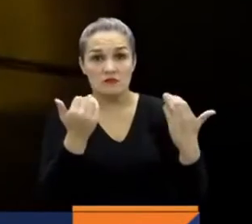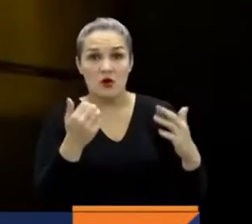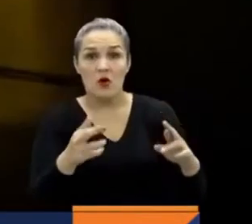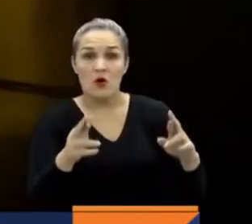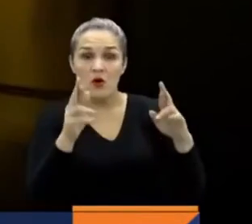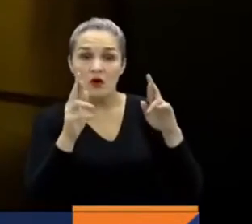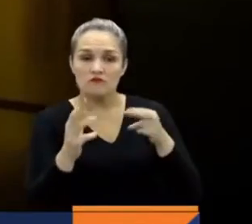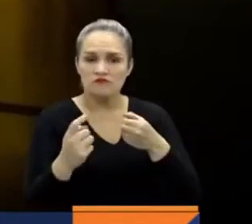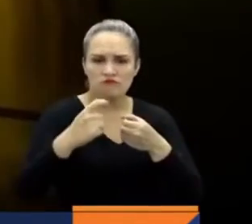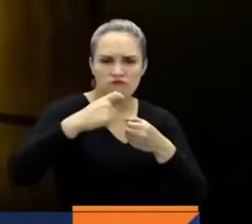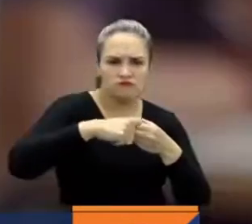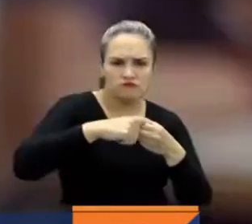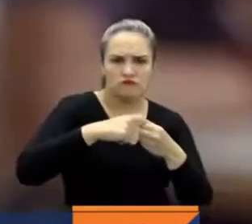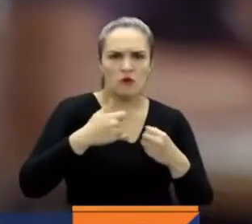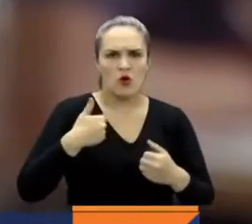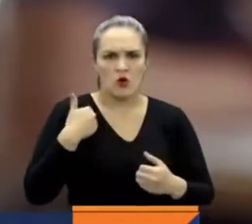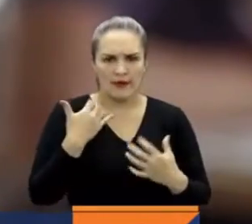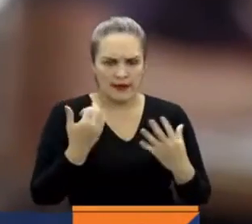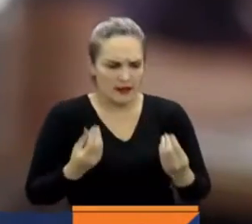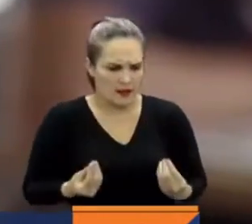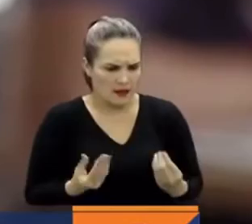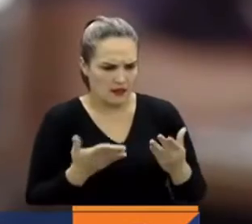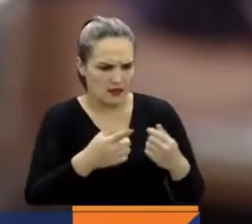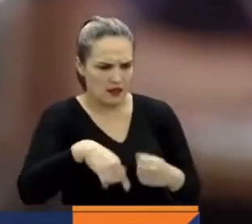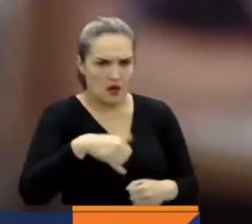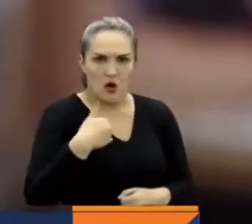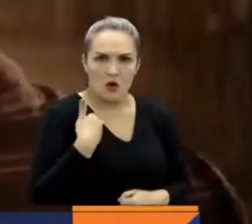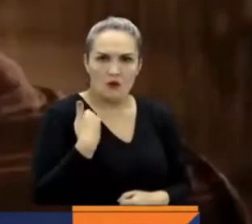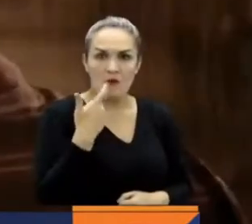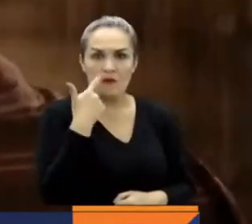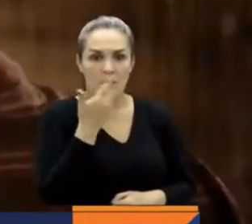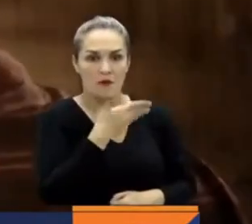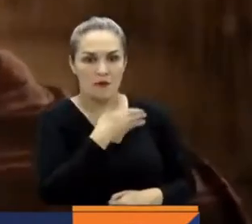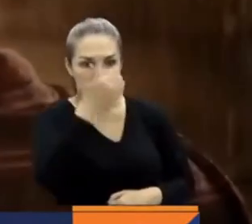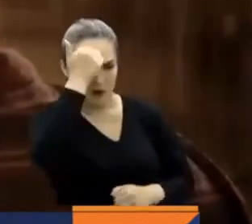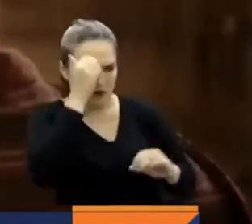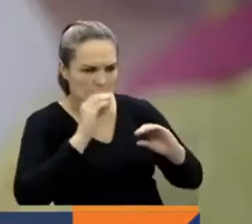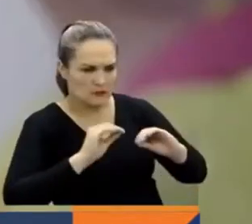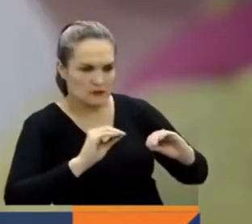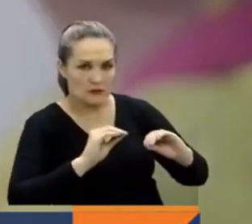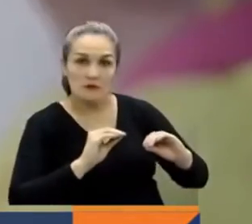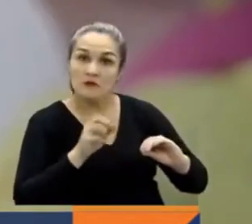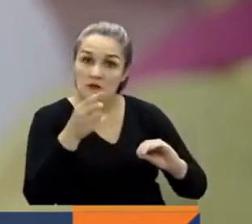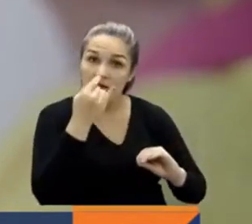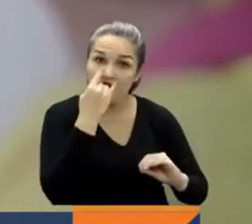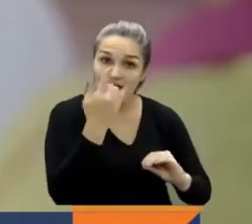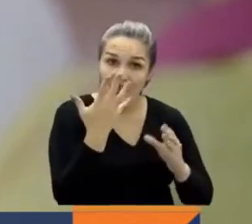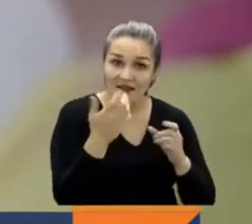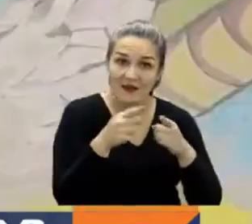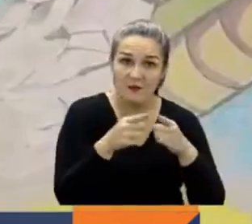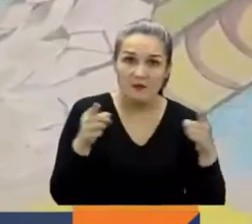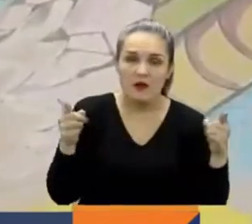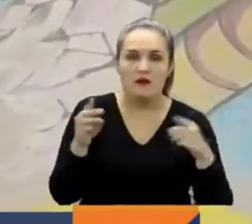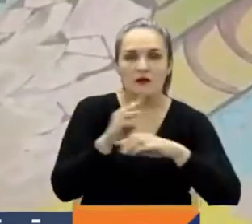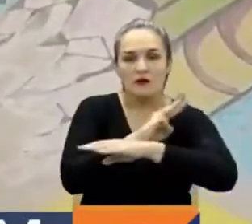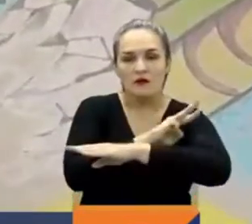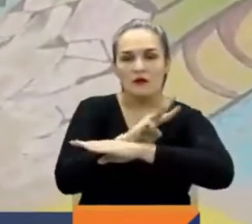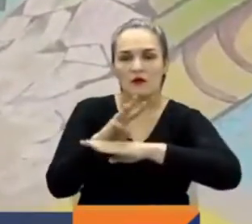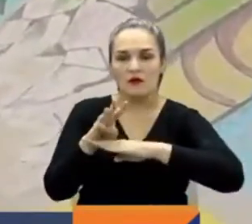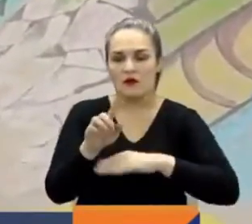iniciar y afianzar los conocimientos de jóvenes padres y maestros. Más información pueden encontrar en la página web